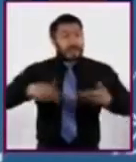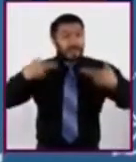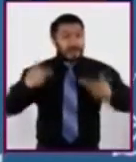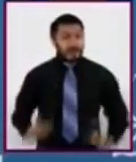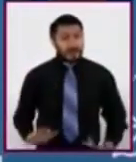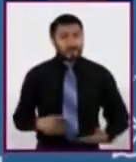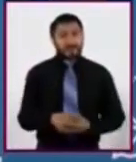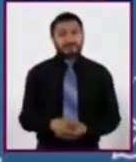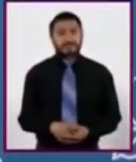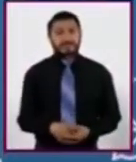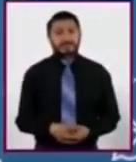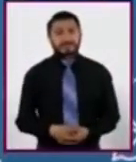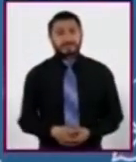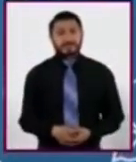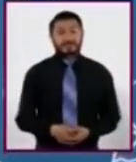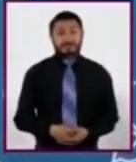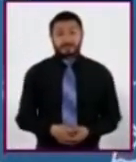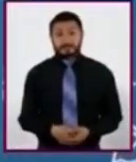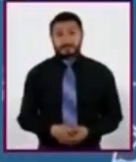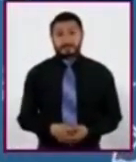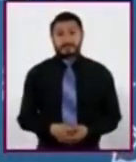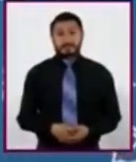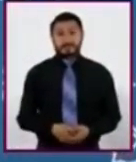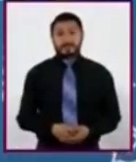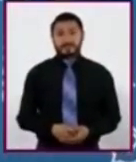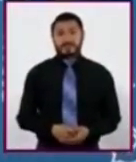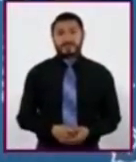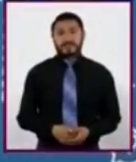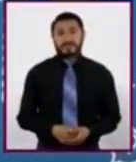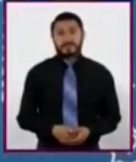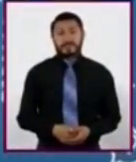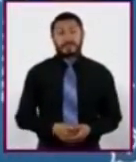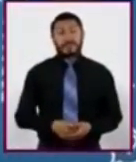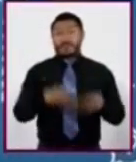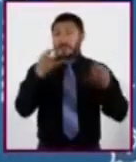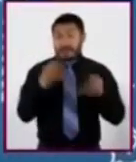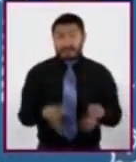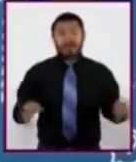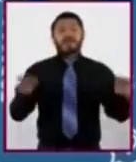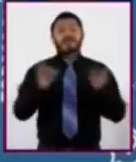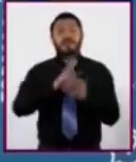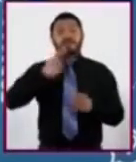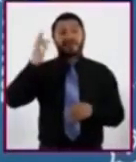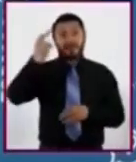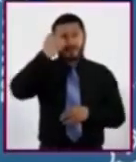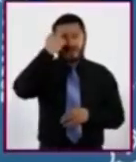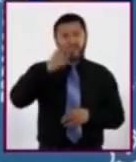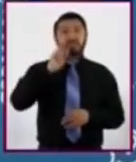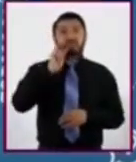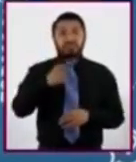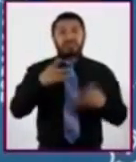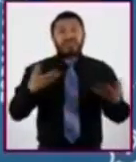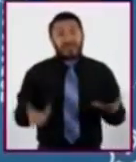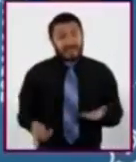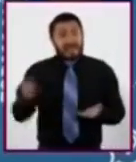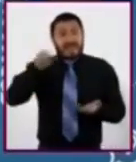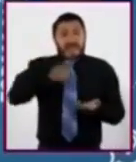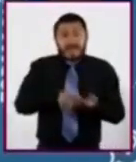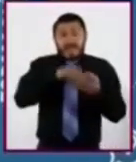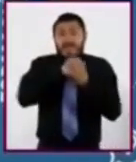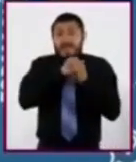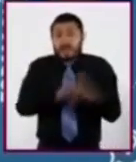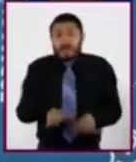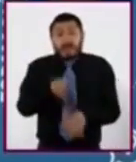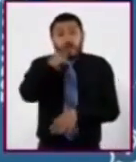En este punto, también conviene recordar que, como parte de la información que